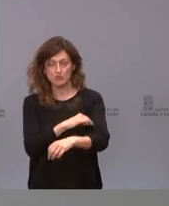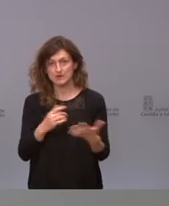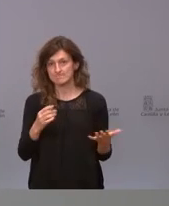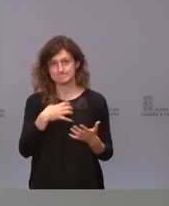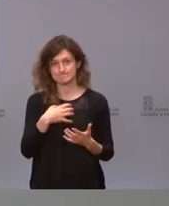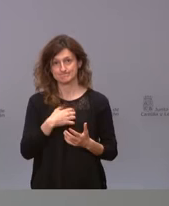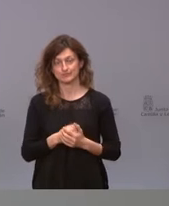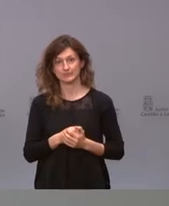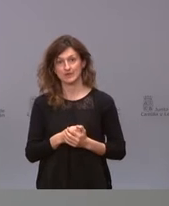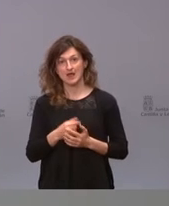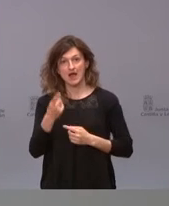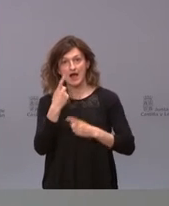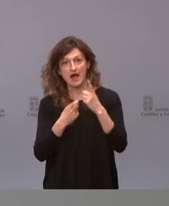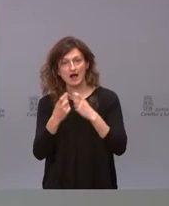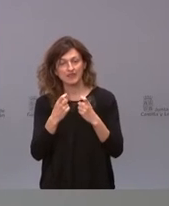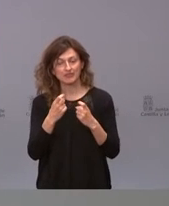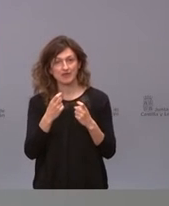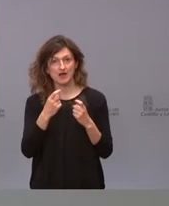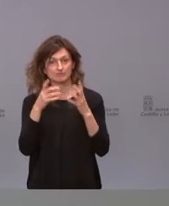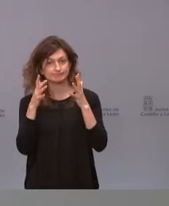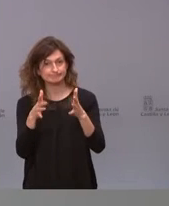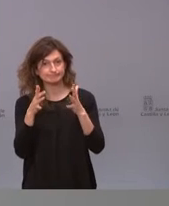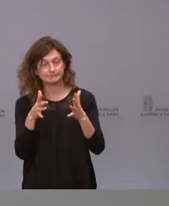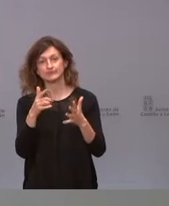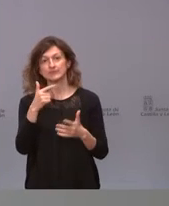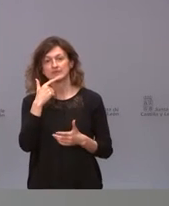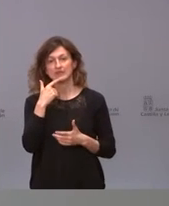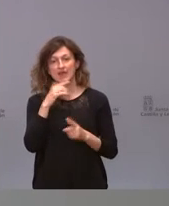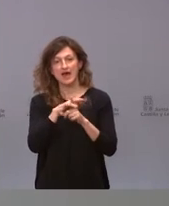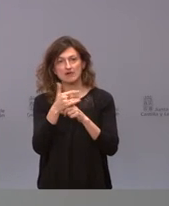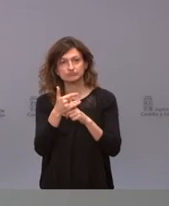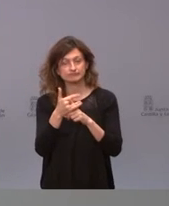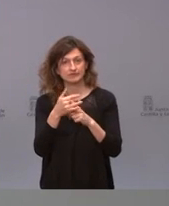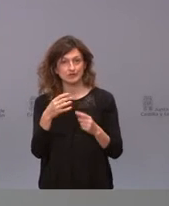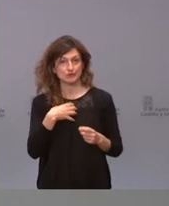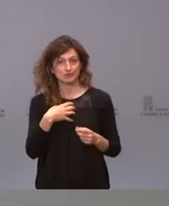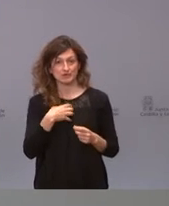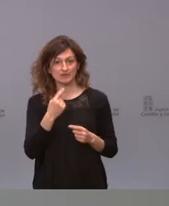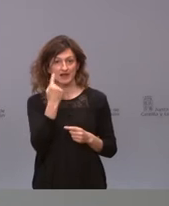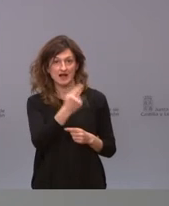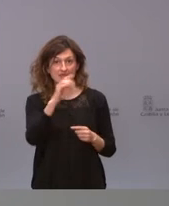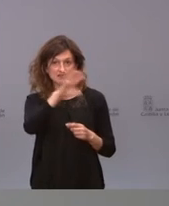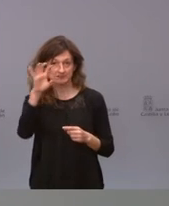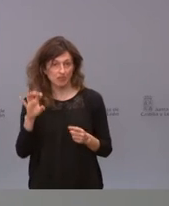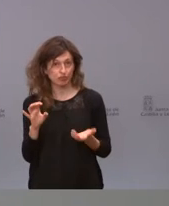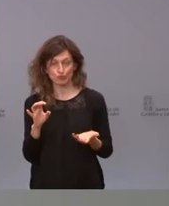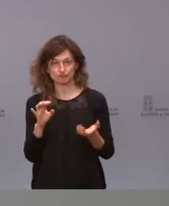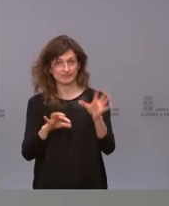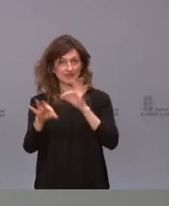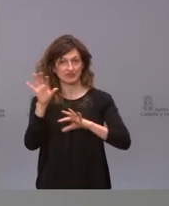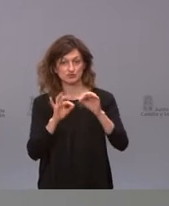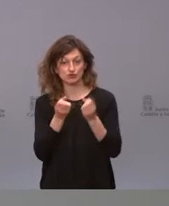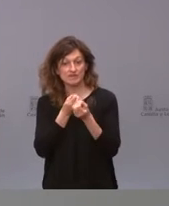no emite ninguna recomendación alguna sobre actuaciones y deja en manos de los Estados miembros para que con esta